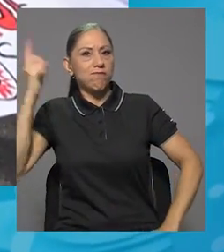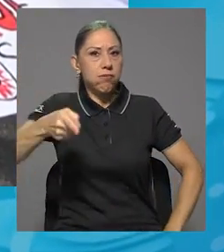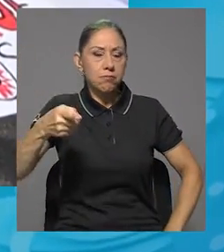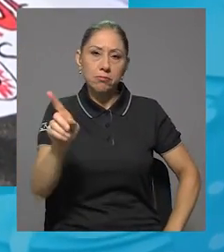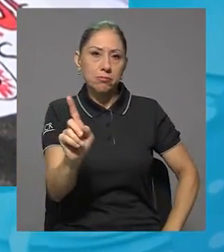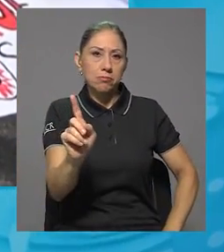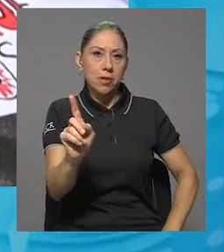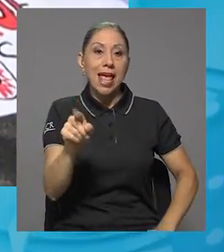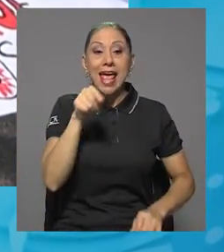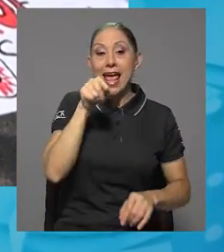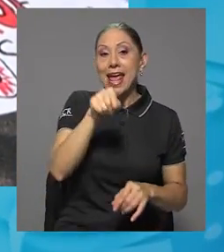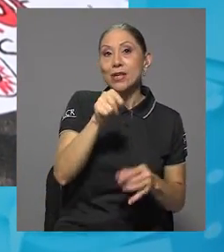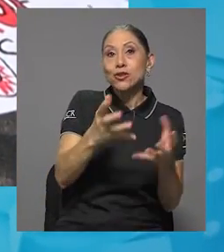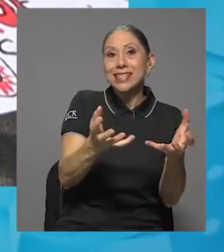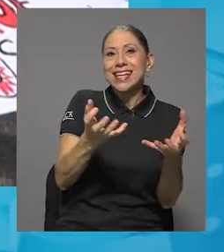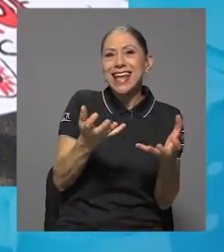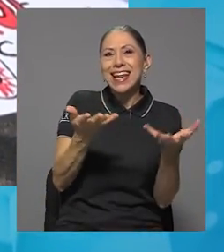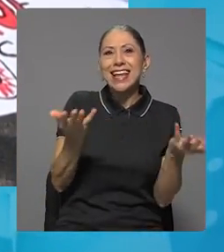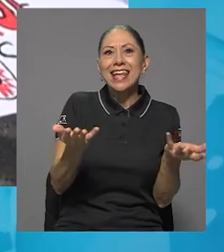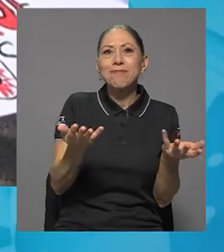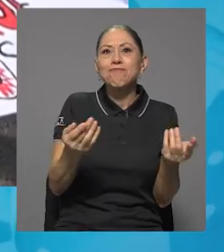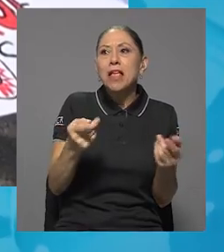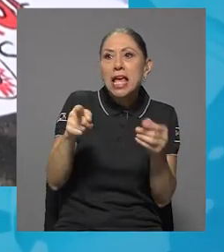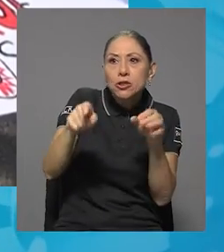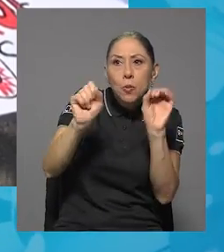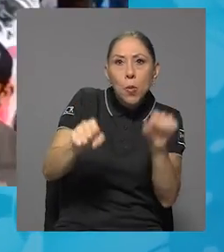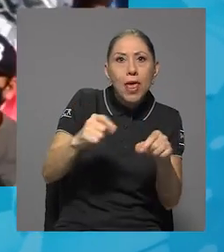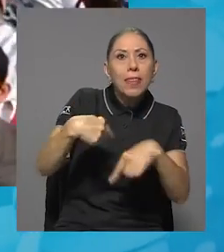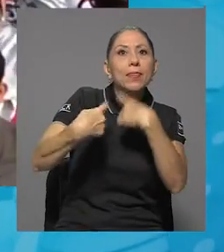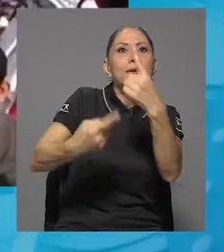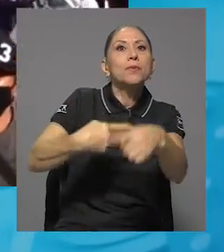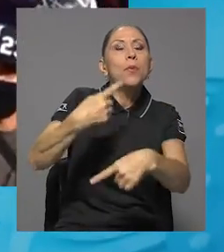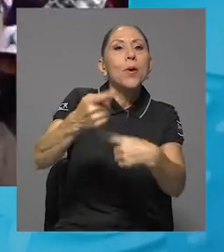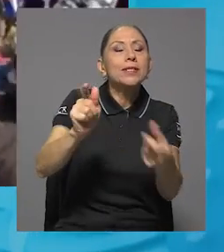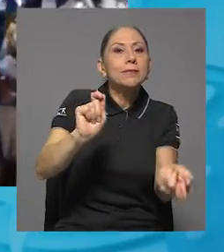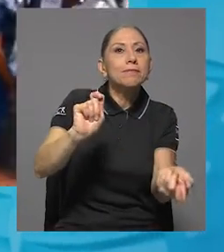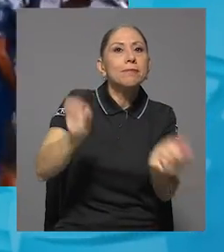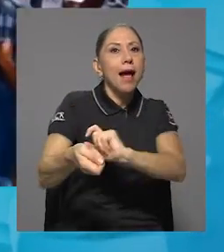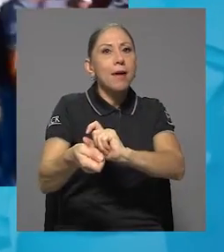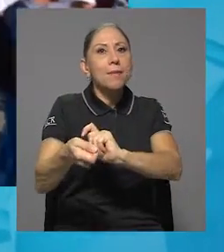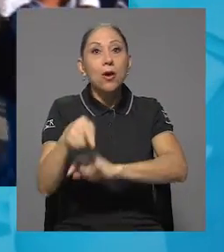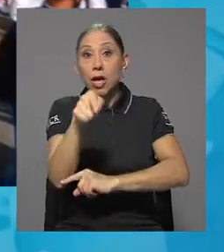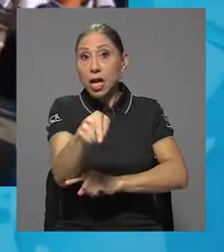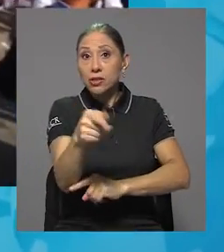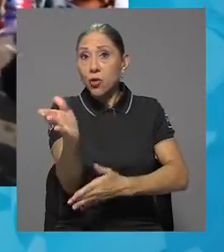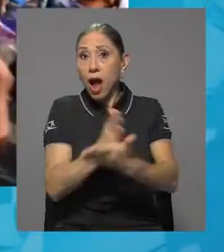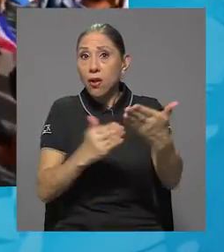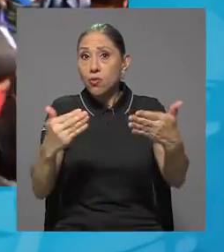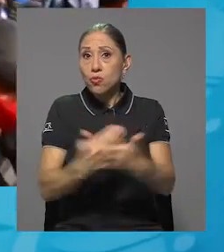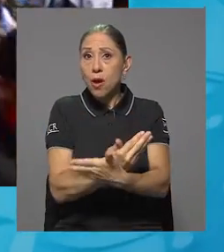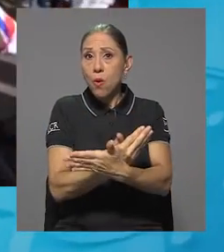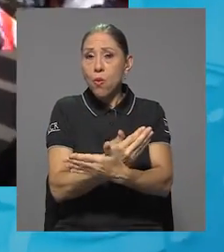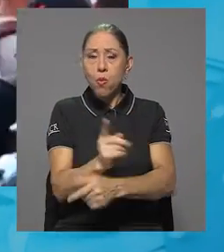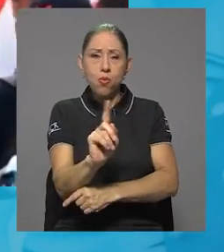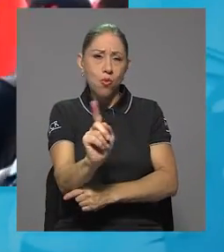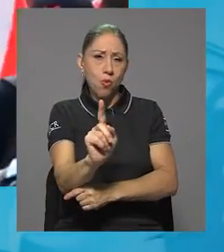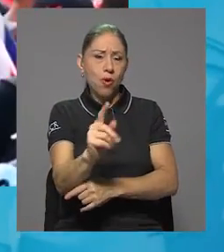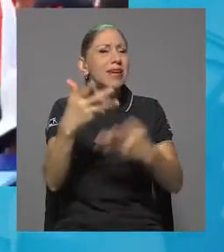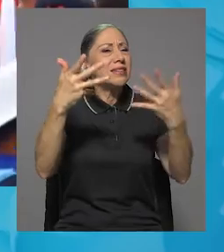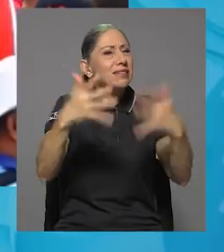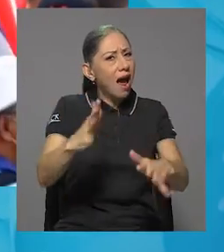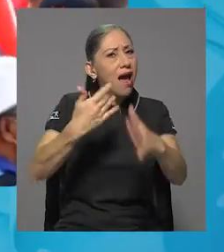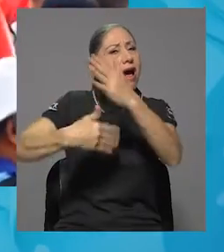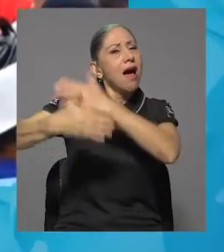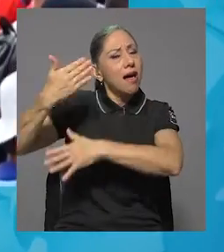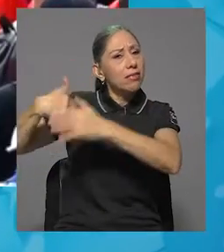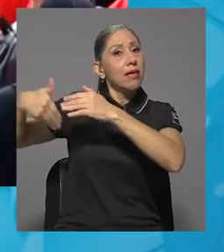importante el hecho de que sea, que signifique un cambio, ¿verdad? Y esto del cambio es algo que no es nuevo, que ya lo hemos venido viendo, que de